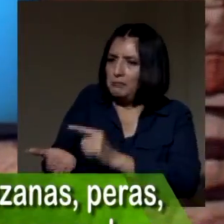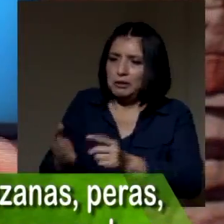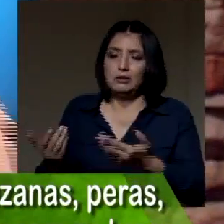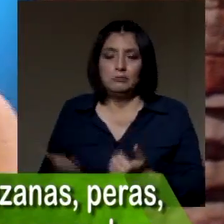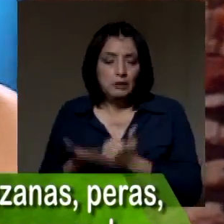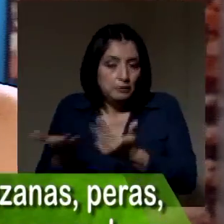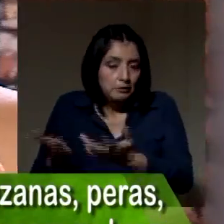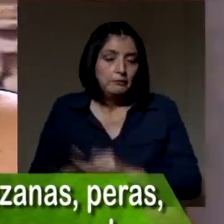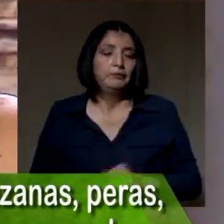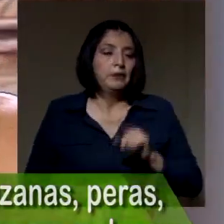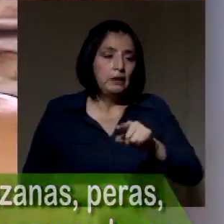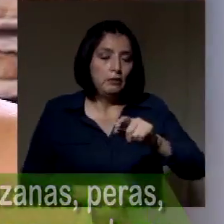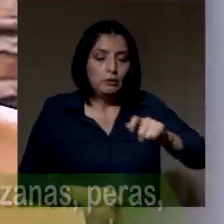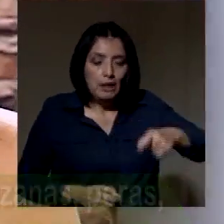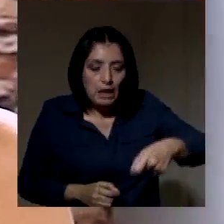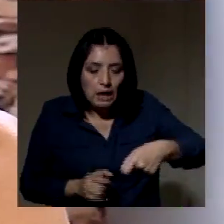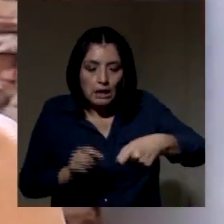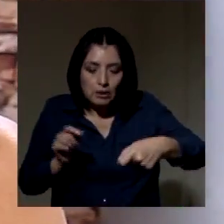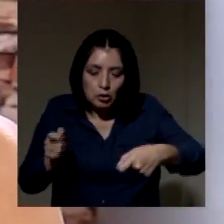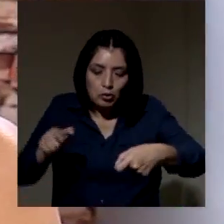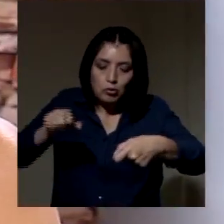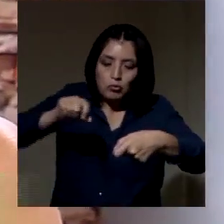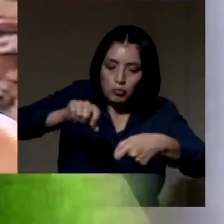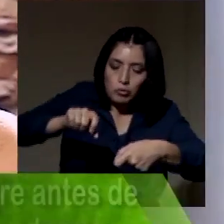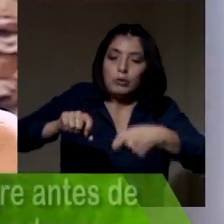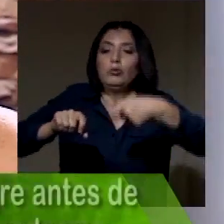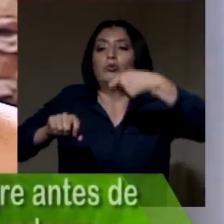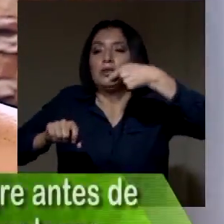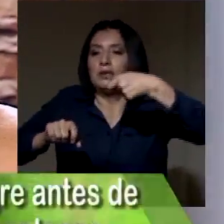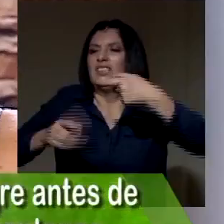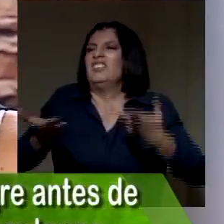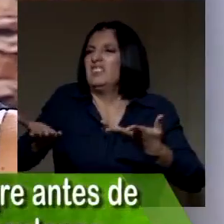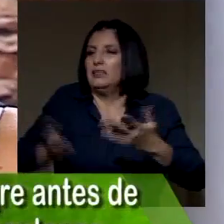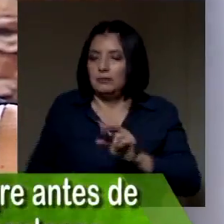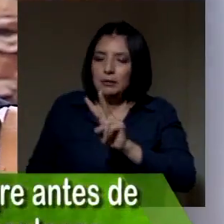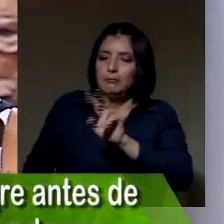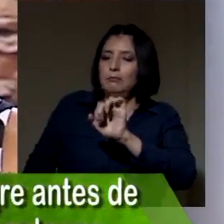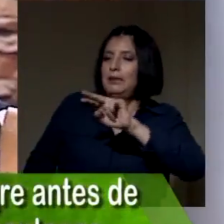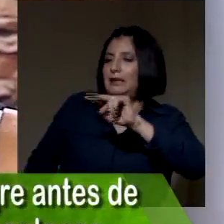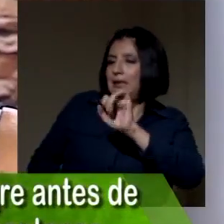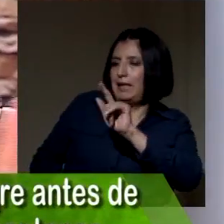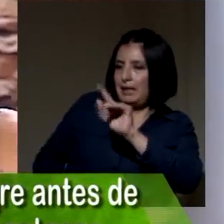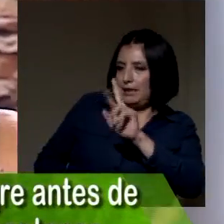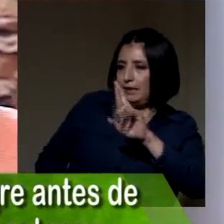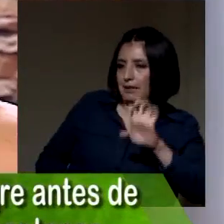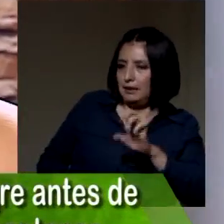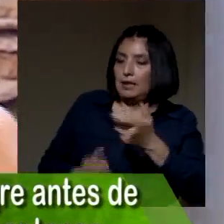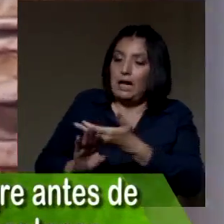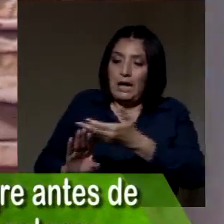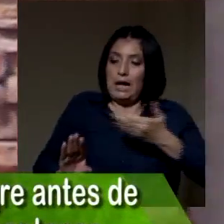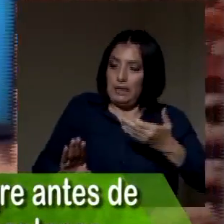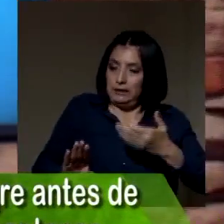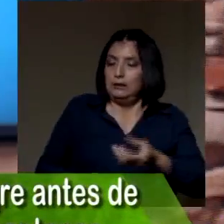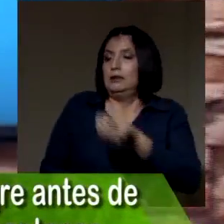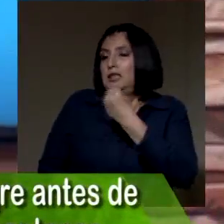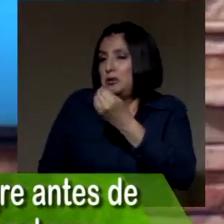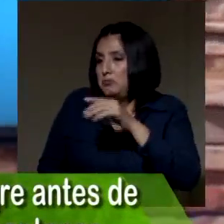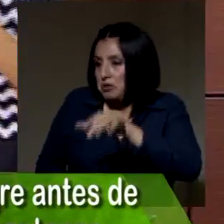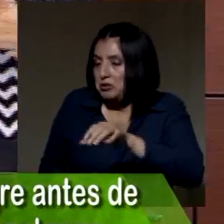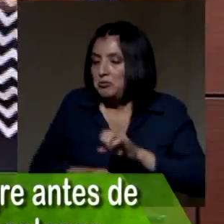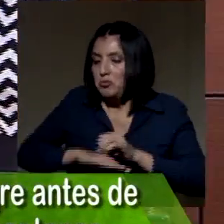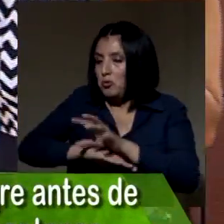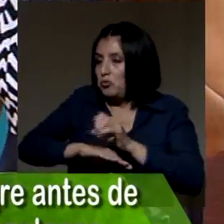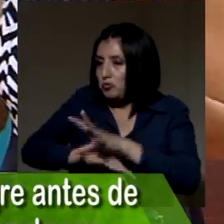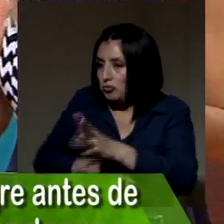que háganlo. Y una cucharadita, ¿no es cierto, Bani? Una cucharadita de vinagre. Antes de las comidas, es un consejito de la